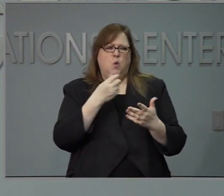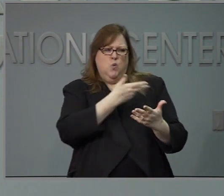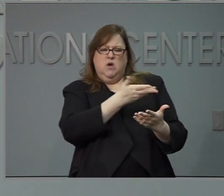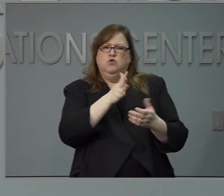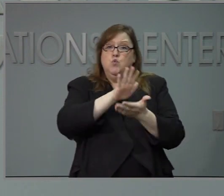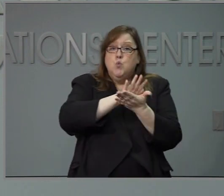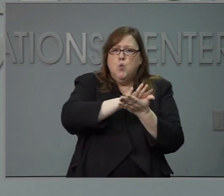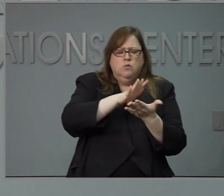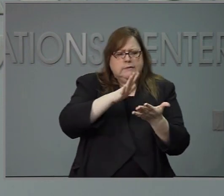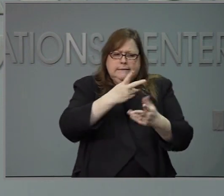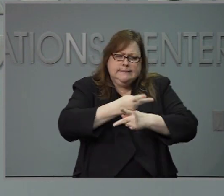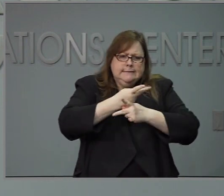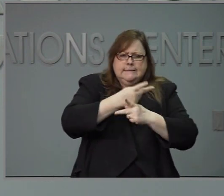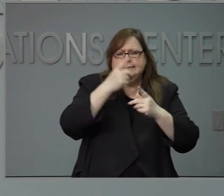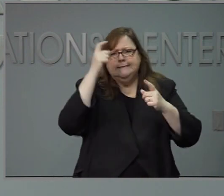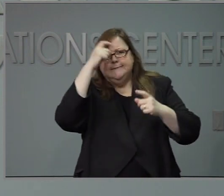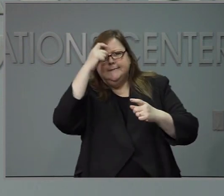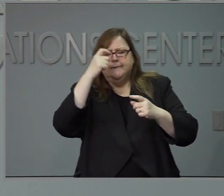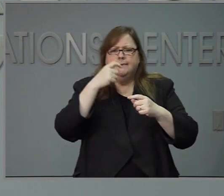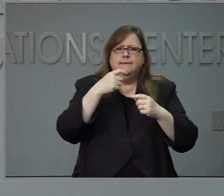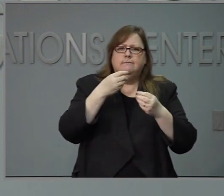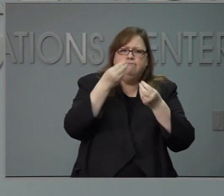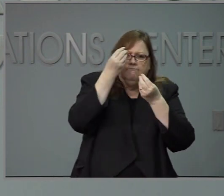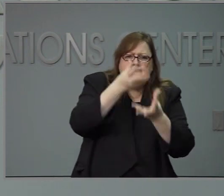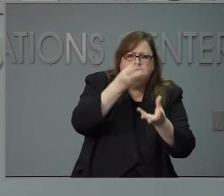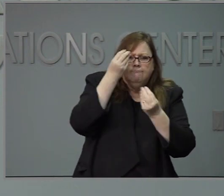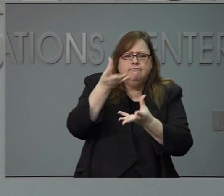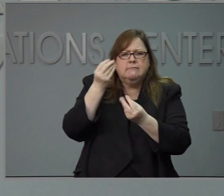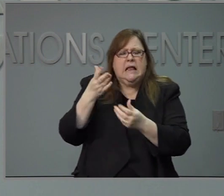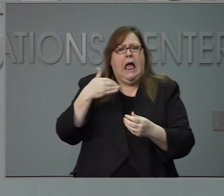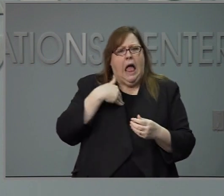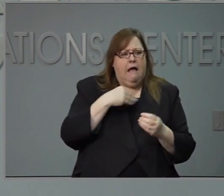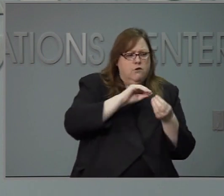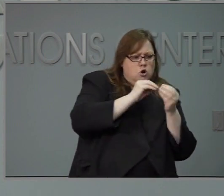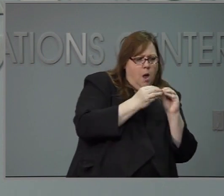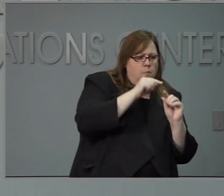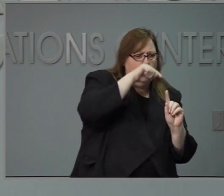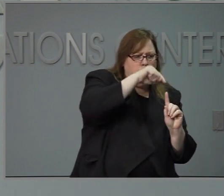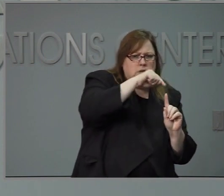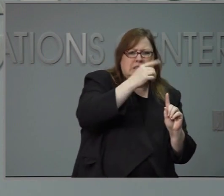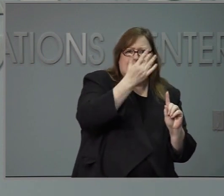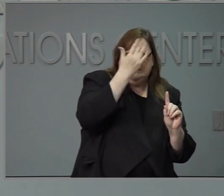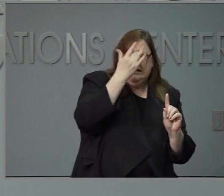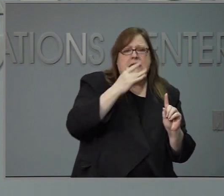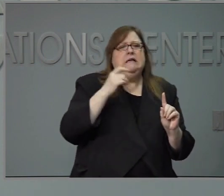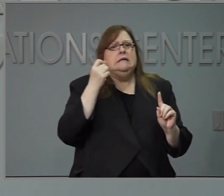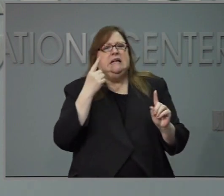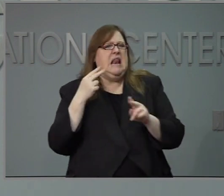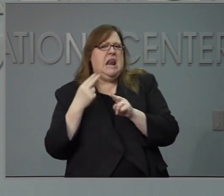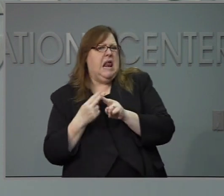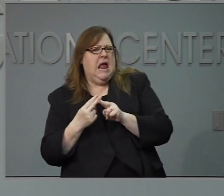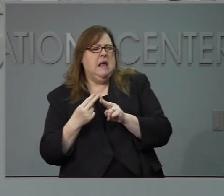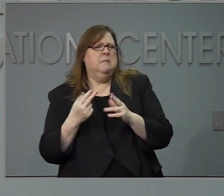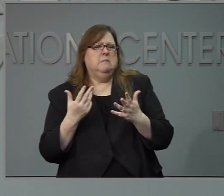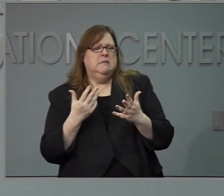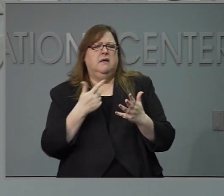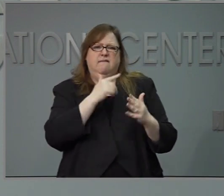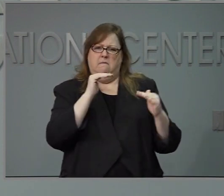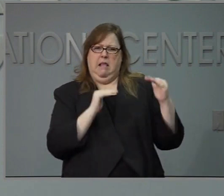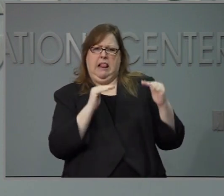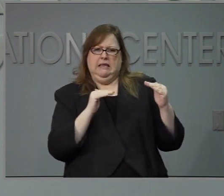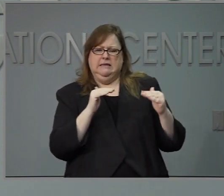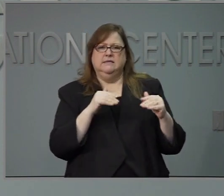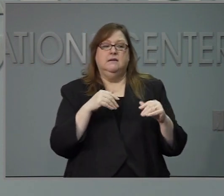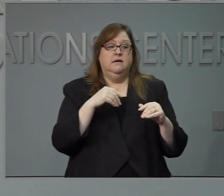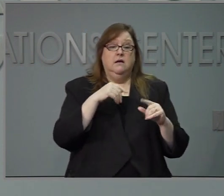compartir y que tanto compartir de información bar y también hablar con los que estuvieron en contacto directo y